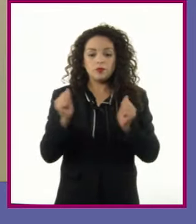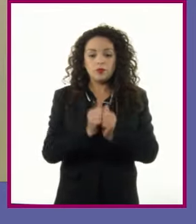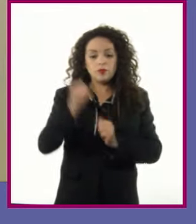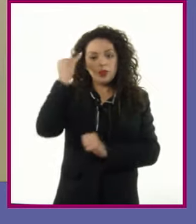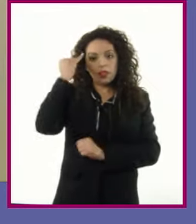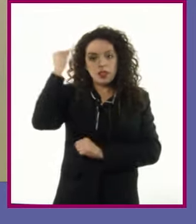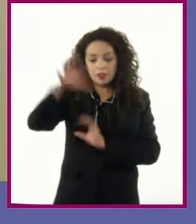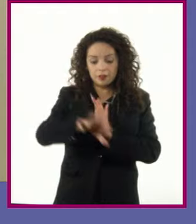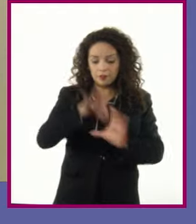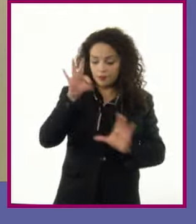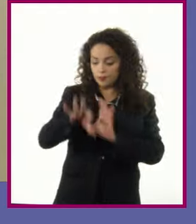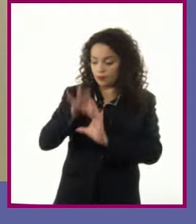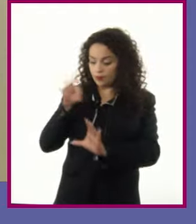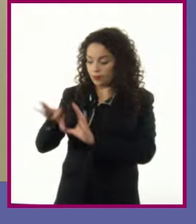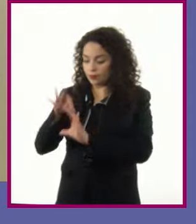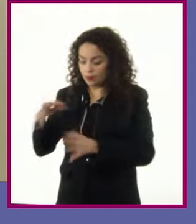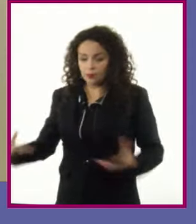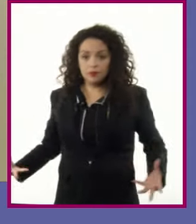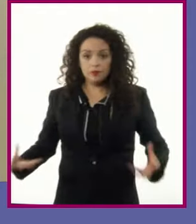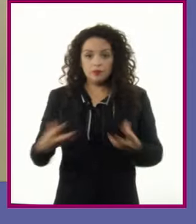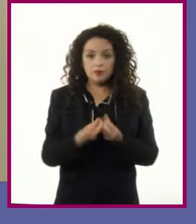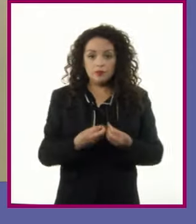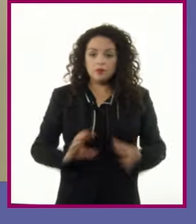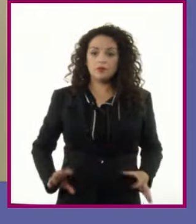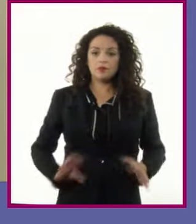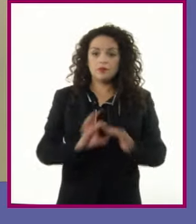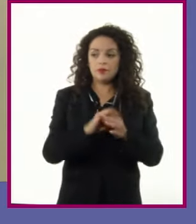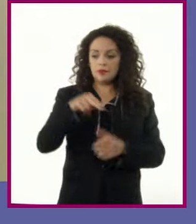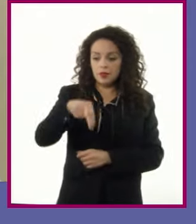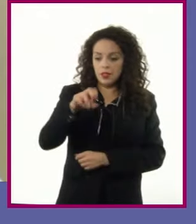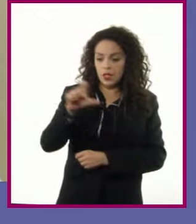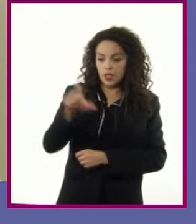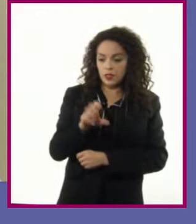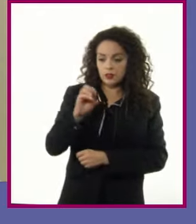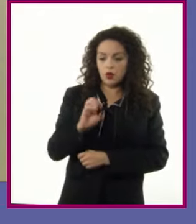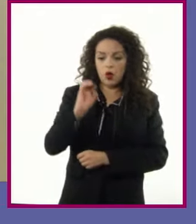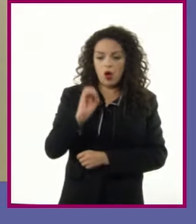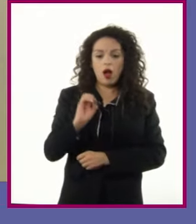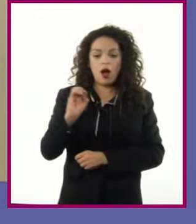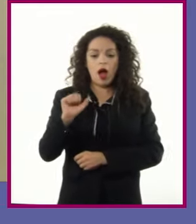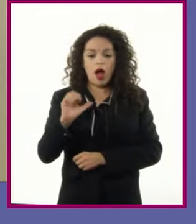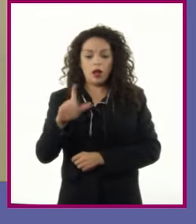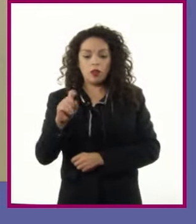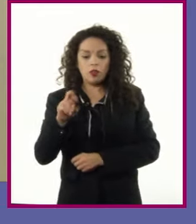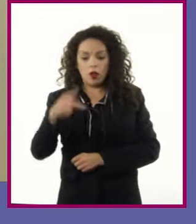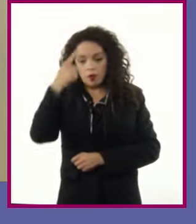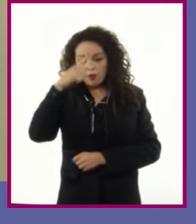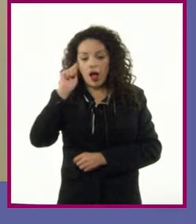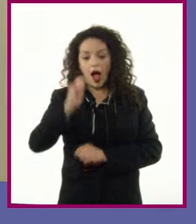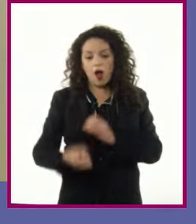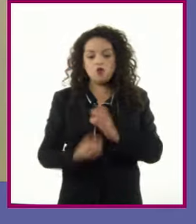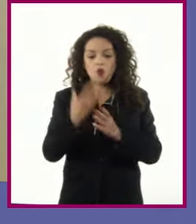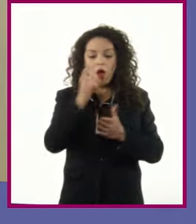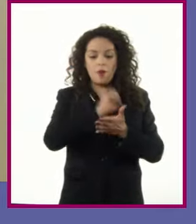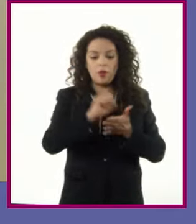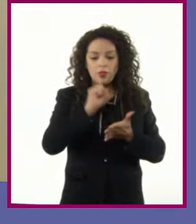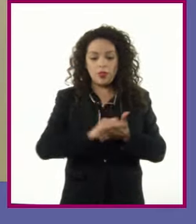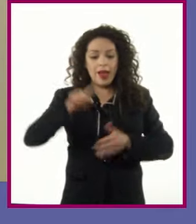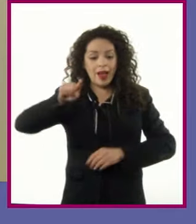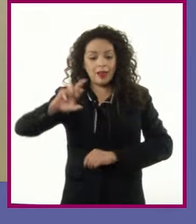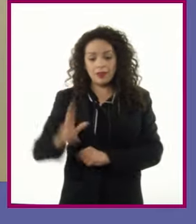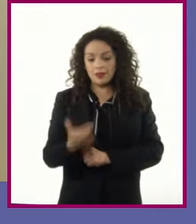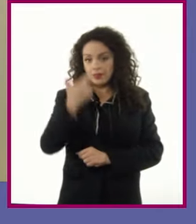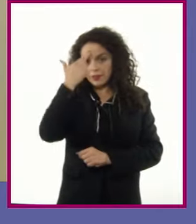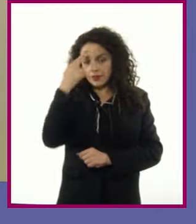seleccionadas Uniéndolas con nexos o conectores que le den sentido al texto nuevo Recuerda que la